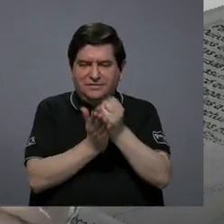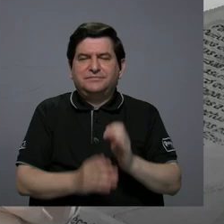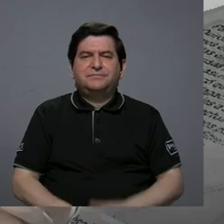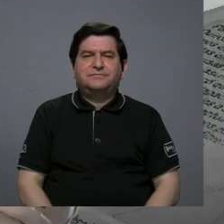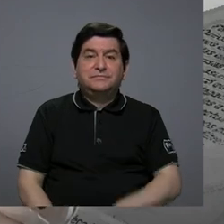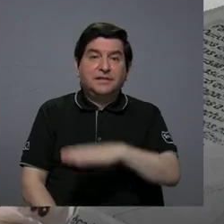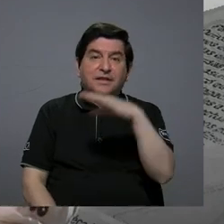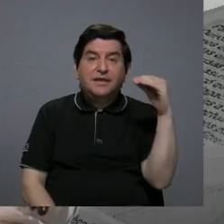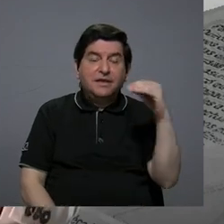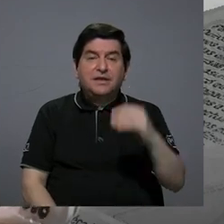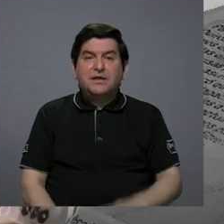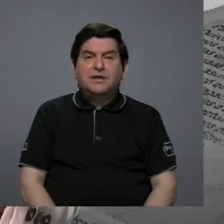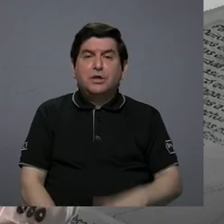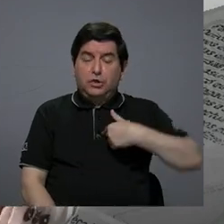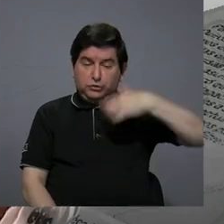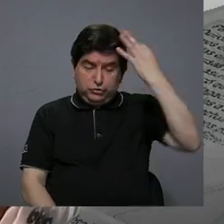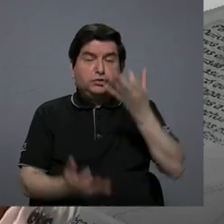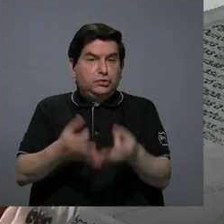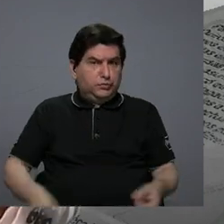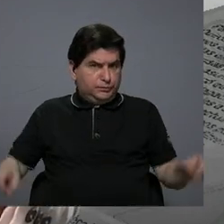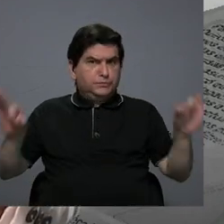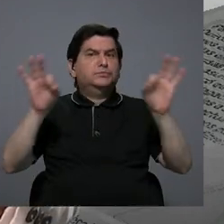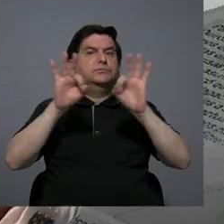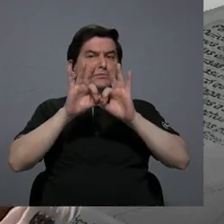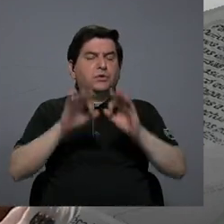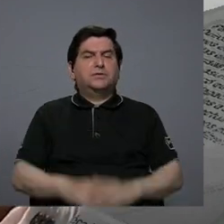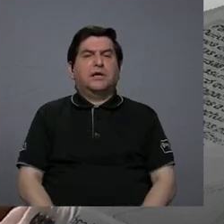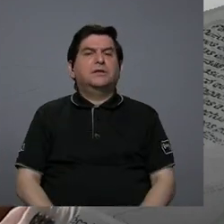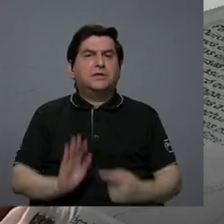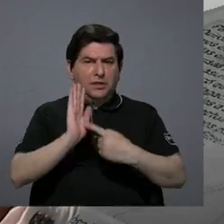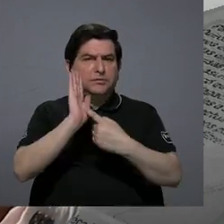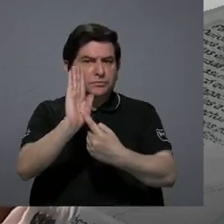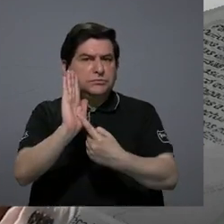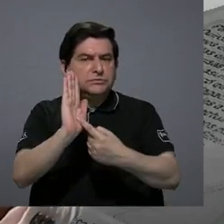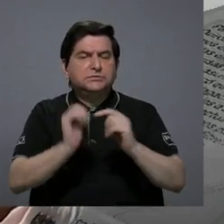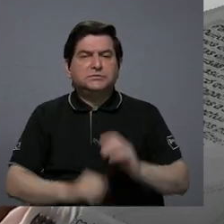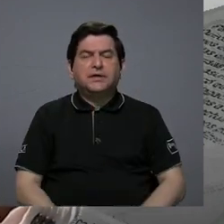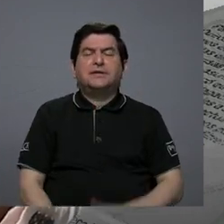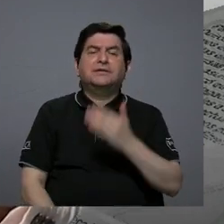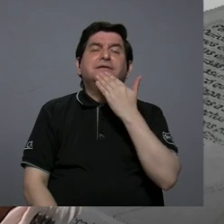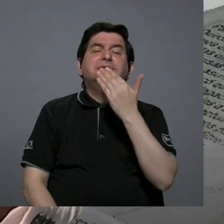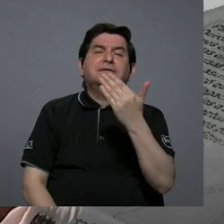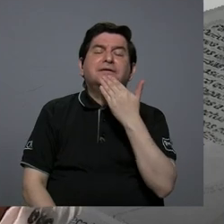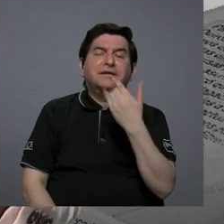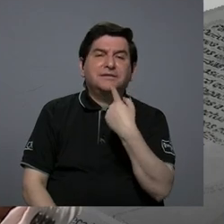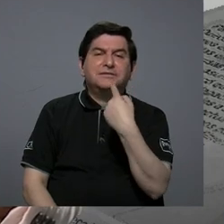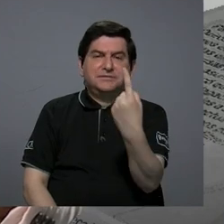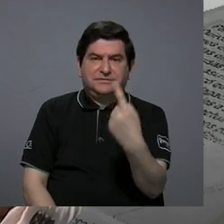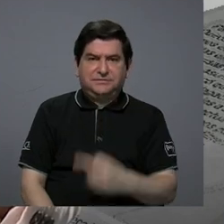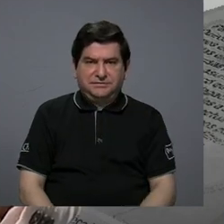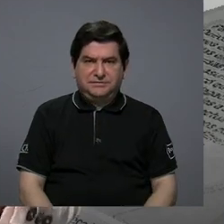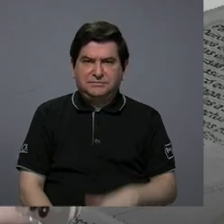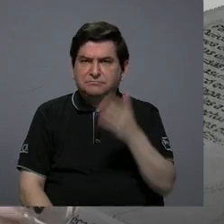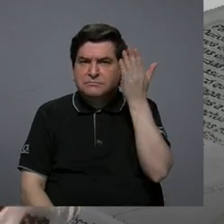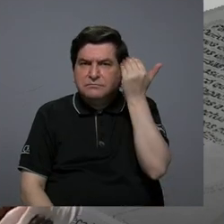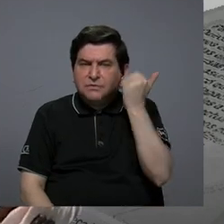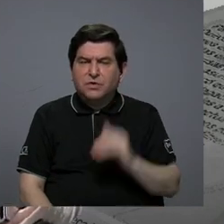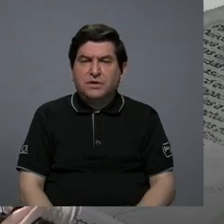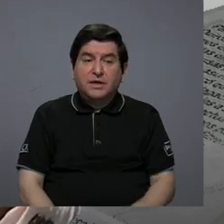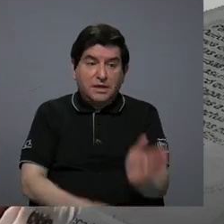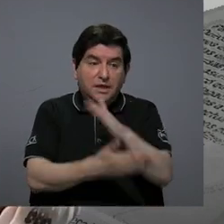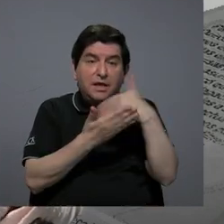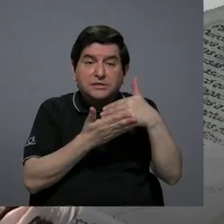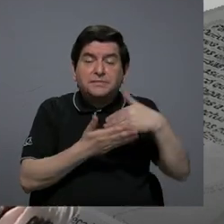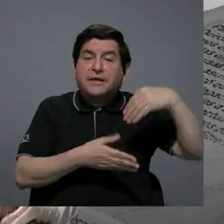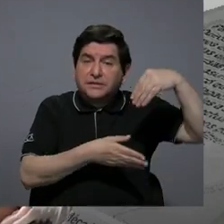y a mí me parece muy importante señalar esto y agradecer también porque esa es parte